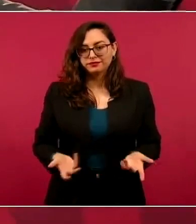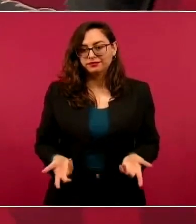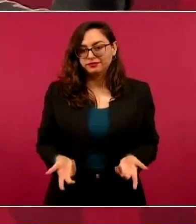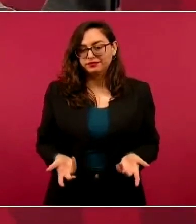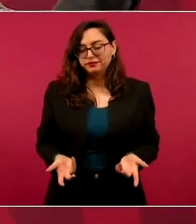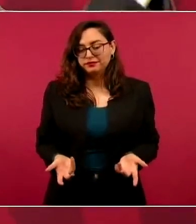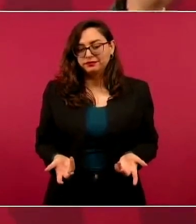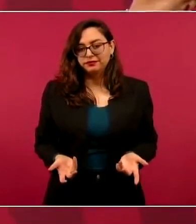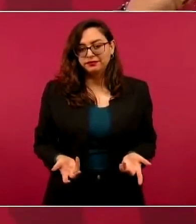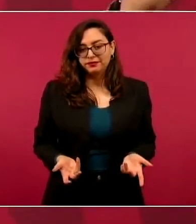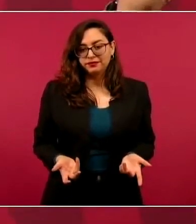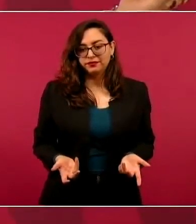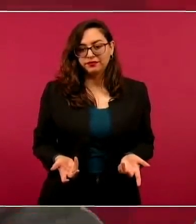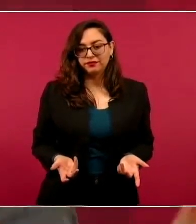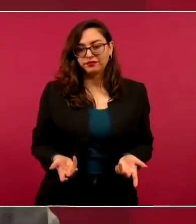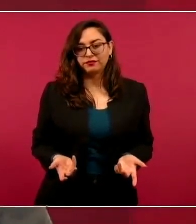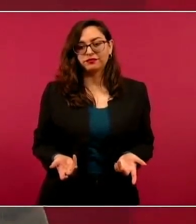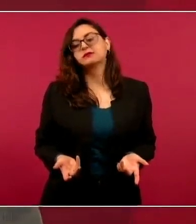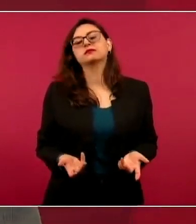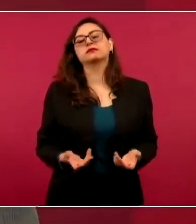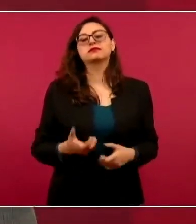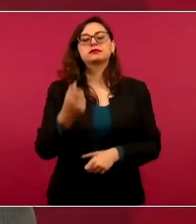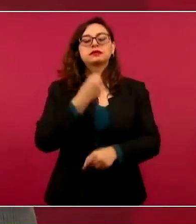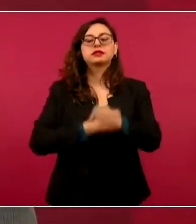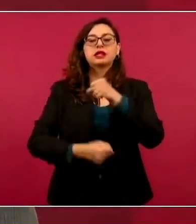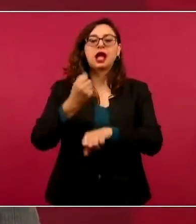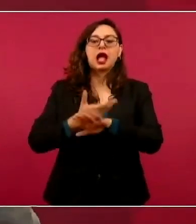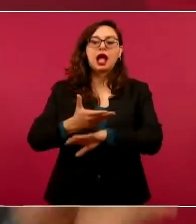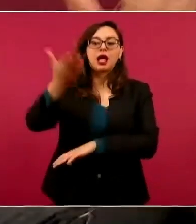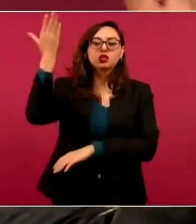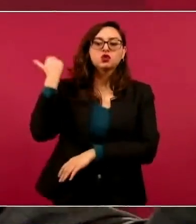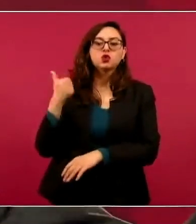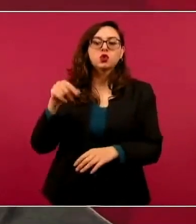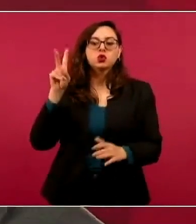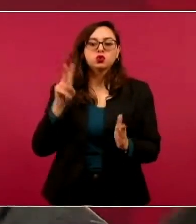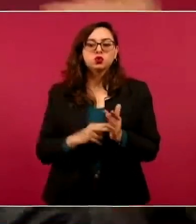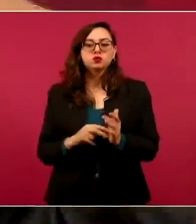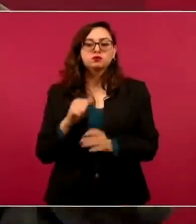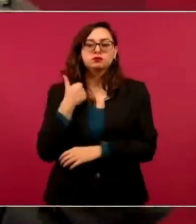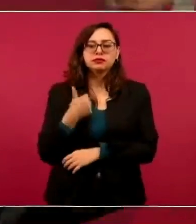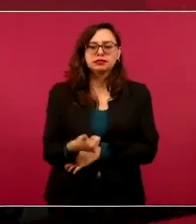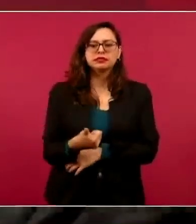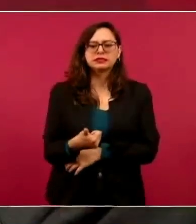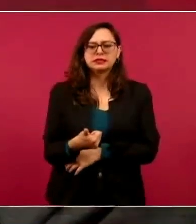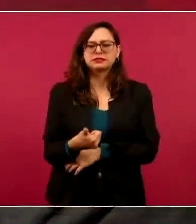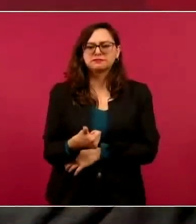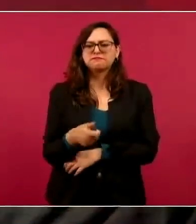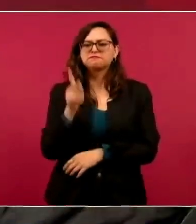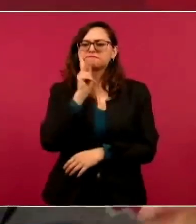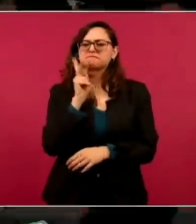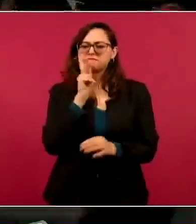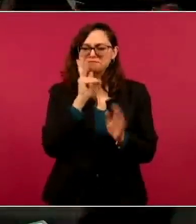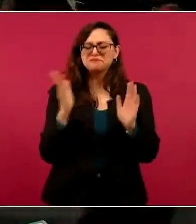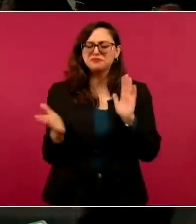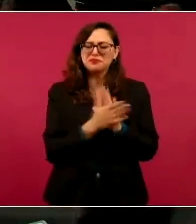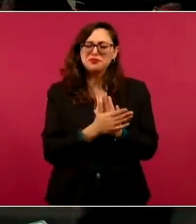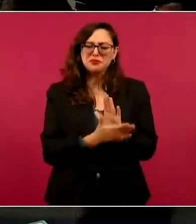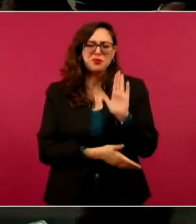hablando al tanteo, tengo las pruebas, además son de dominio público,